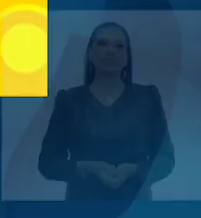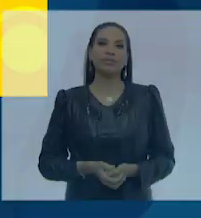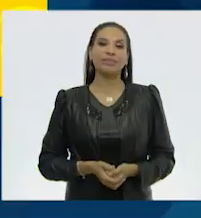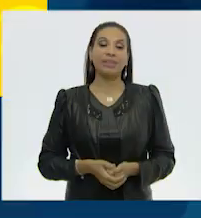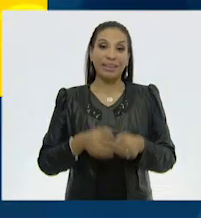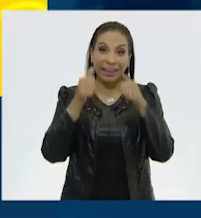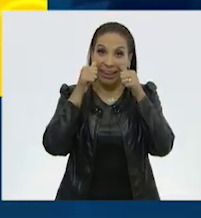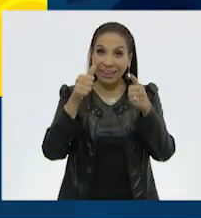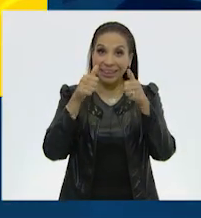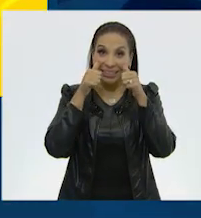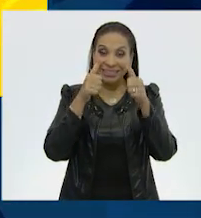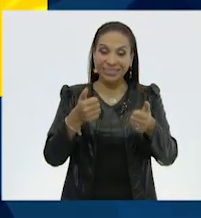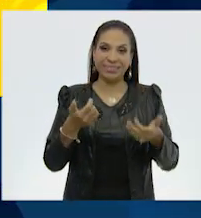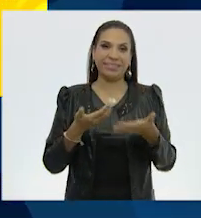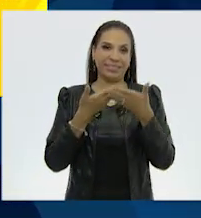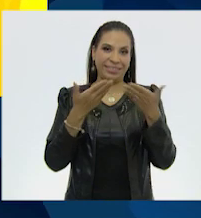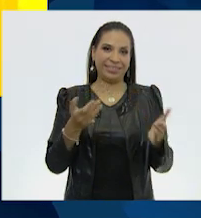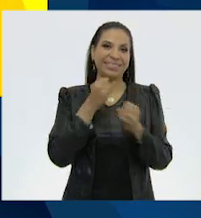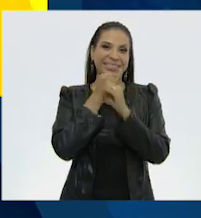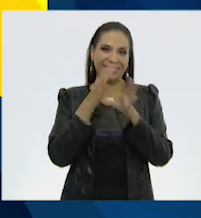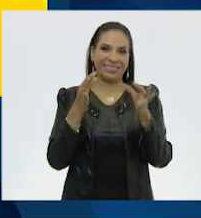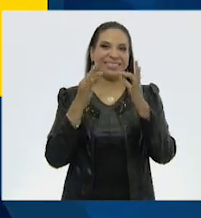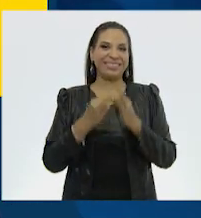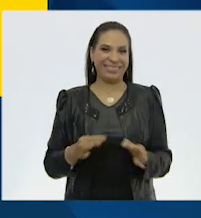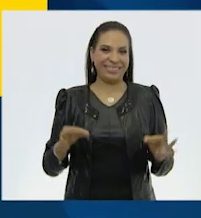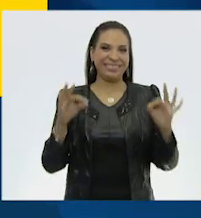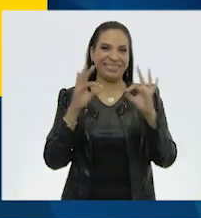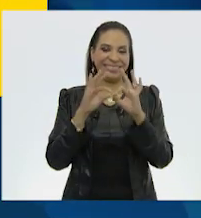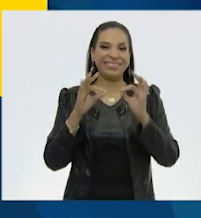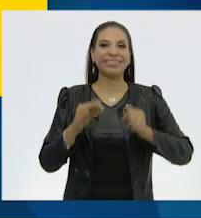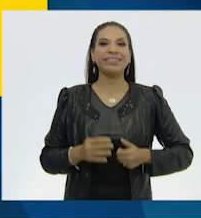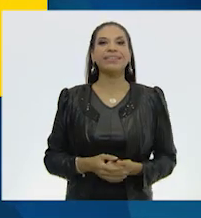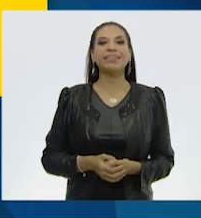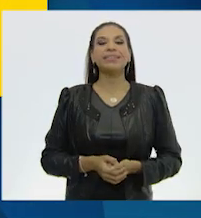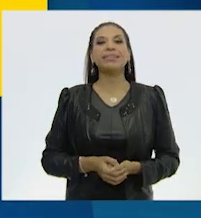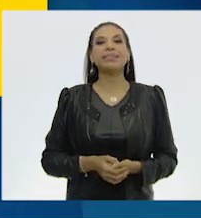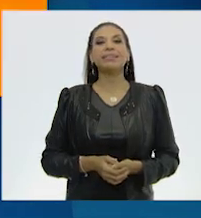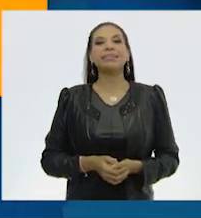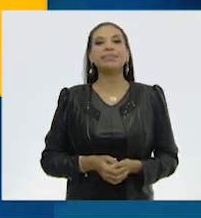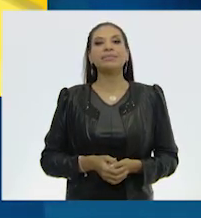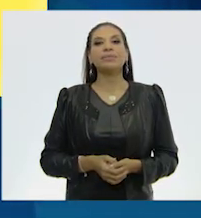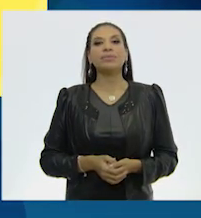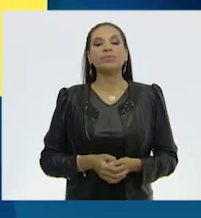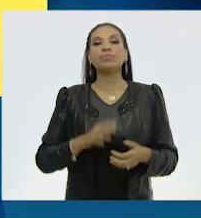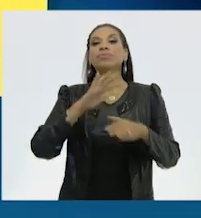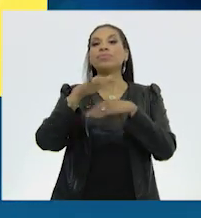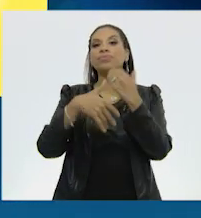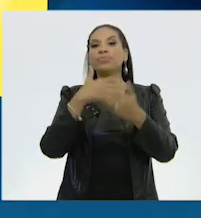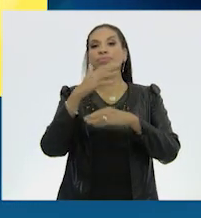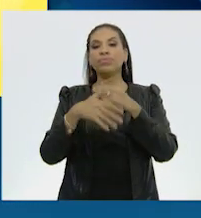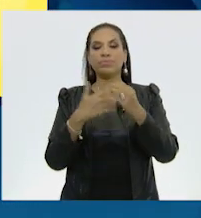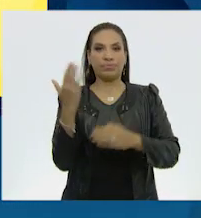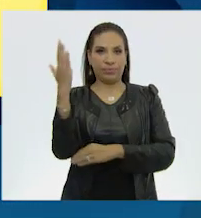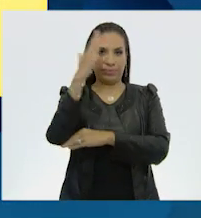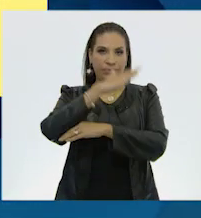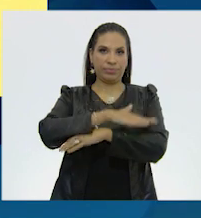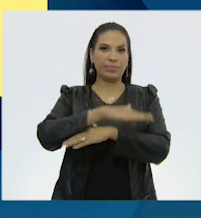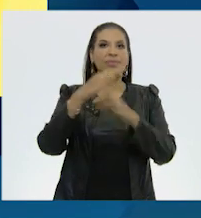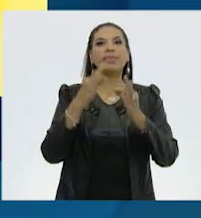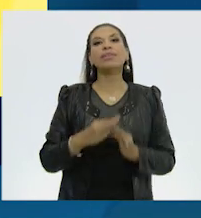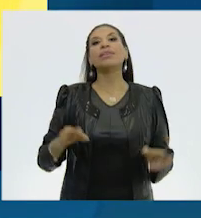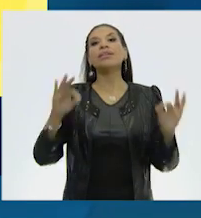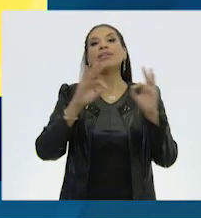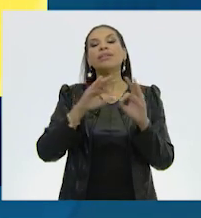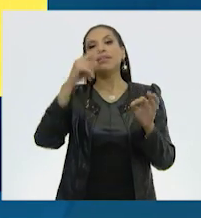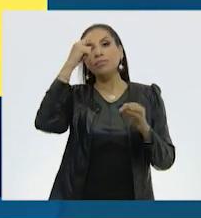¡Atención! ¡Atención! A continuación, información importante. Lavarnos las manos varias veces al